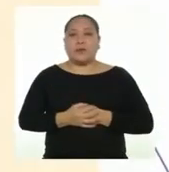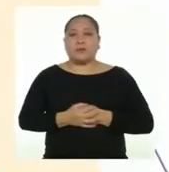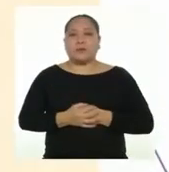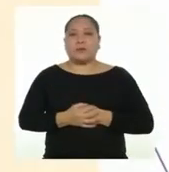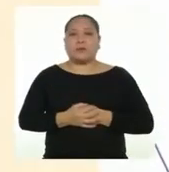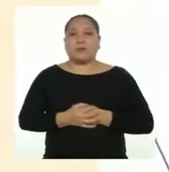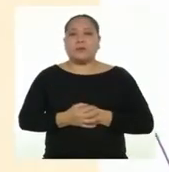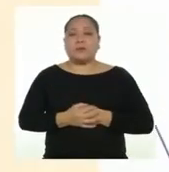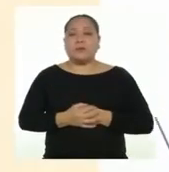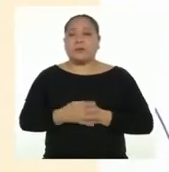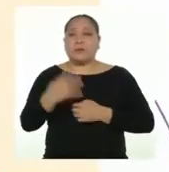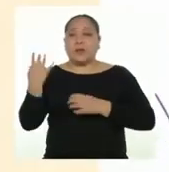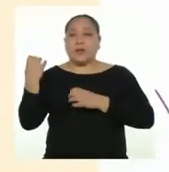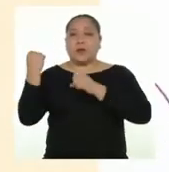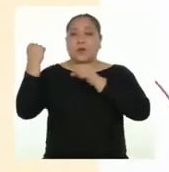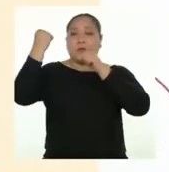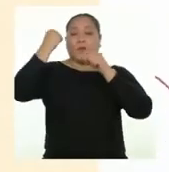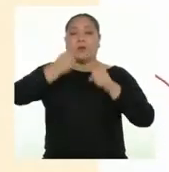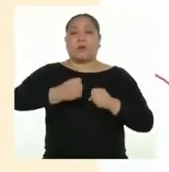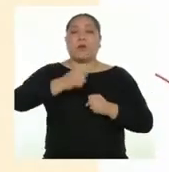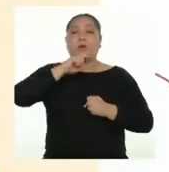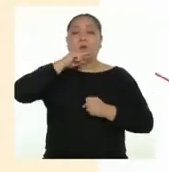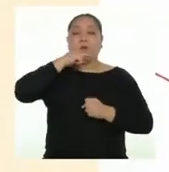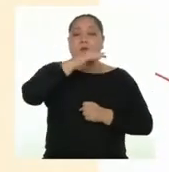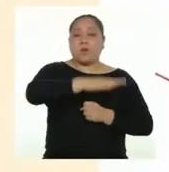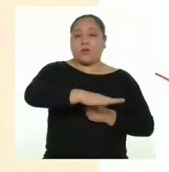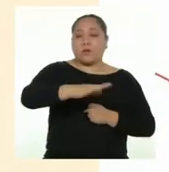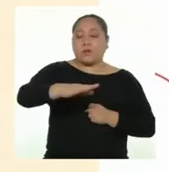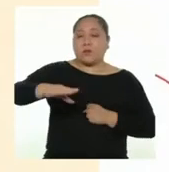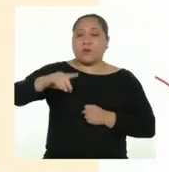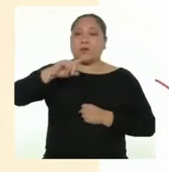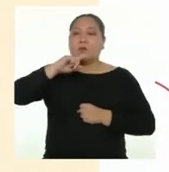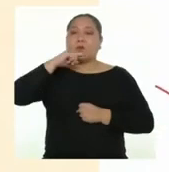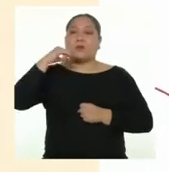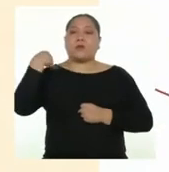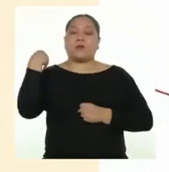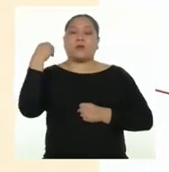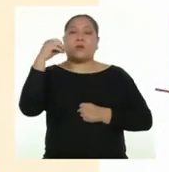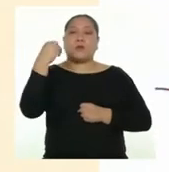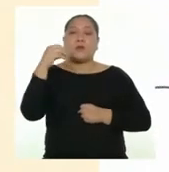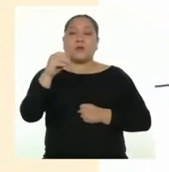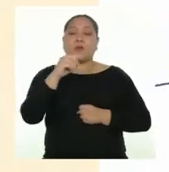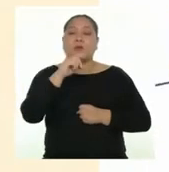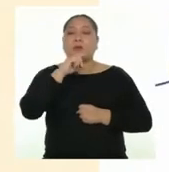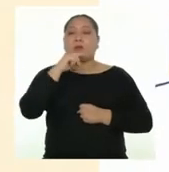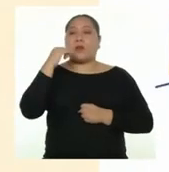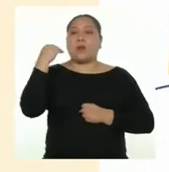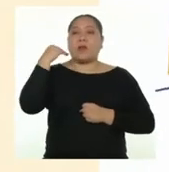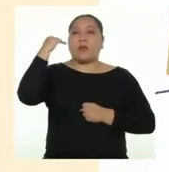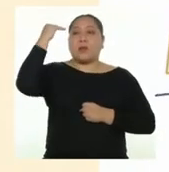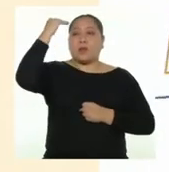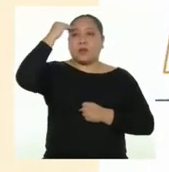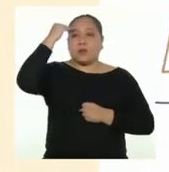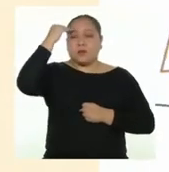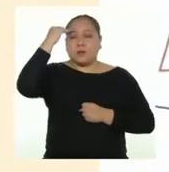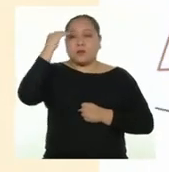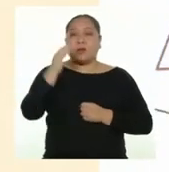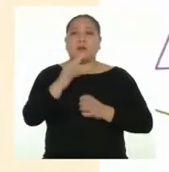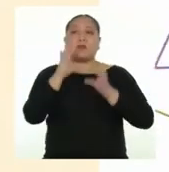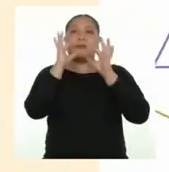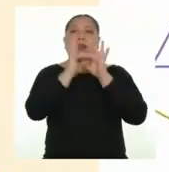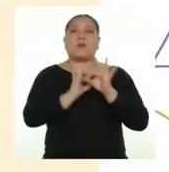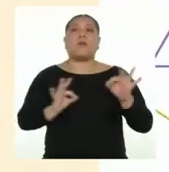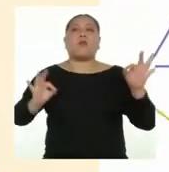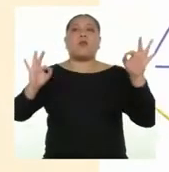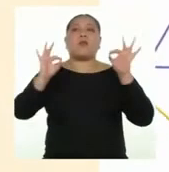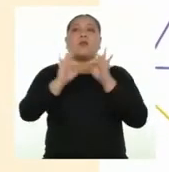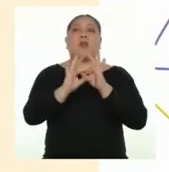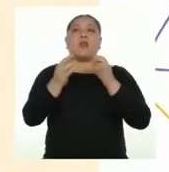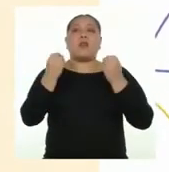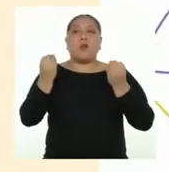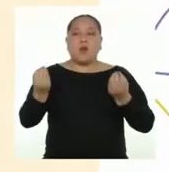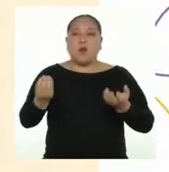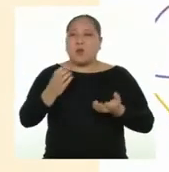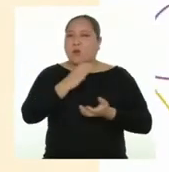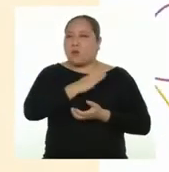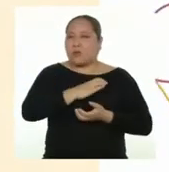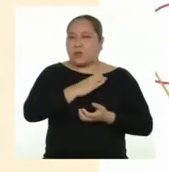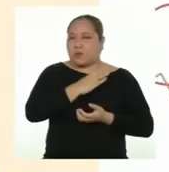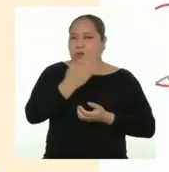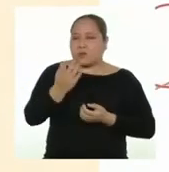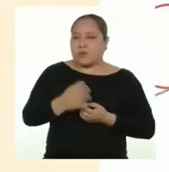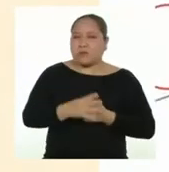Sí. El empoderamiento de las niñas, adolescentes y mujeres es clave para romper con el ciclo de discriminación y violencia.